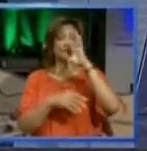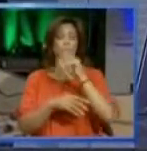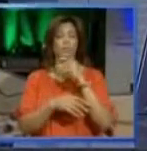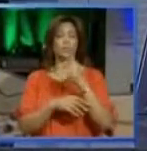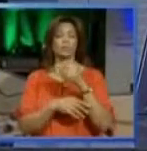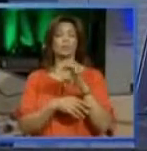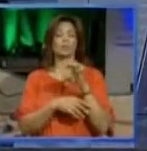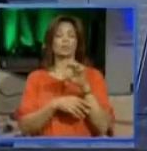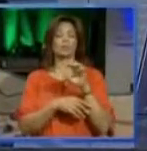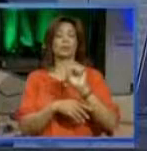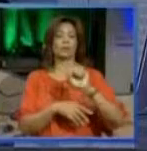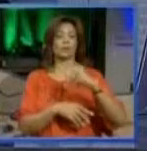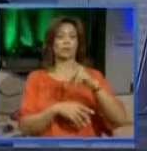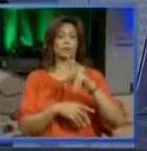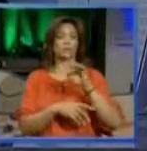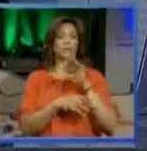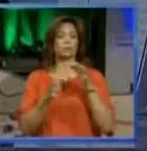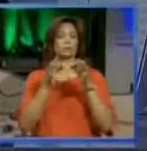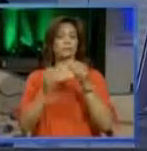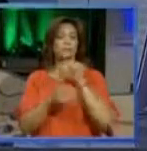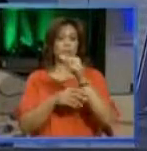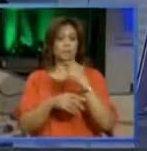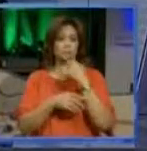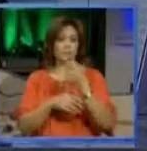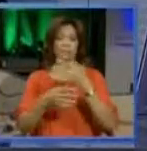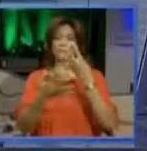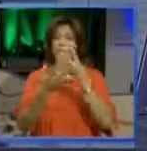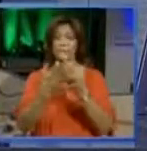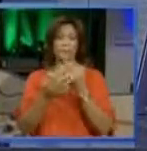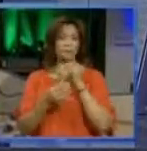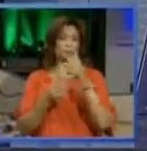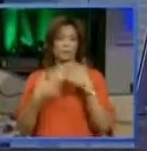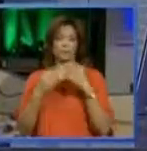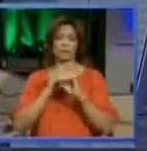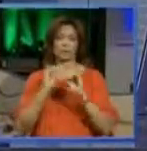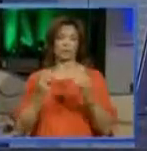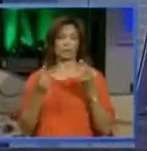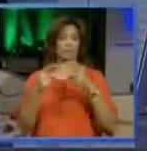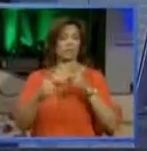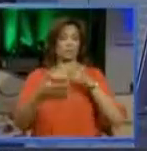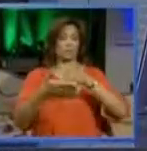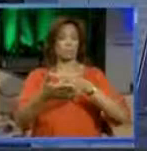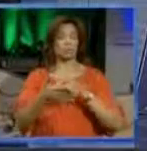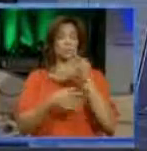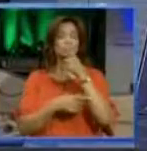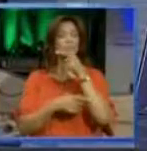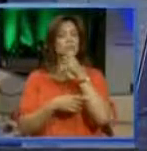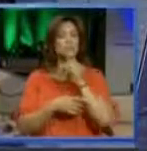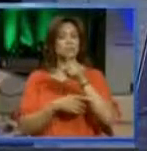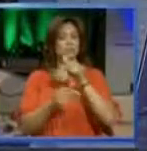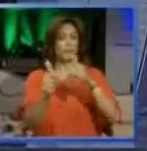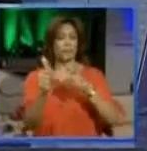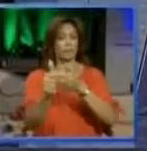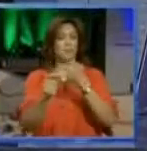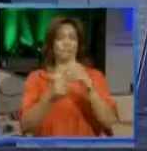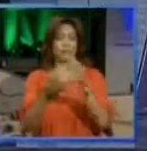vía Skype para aclarar diciendo que no estaba detenida, ni tenía que ver nada con lo que se le acusaba, que quién estaba detrás